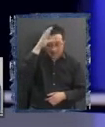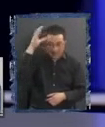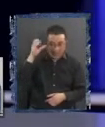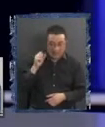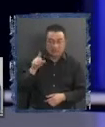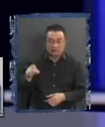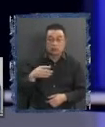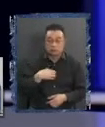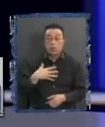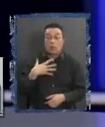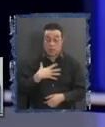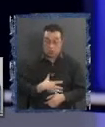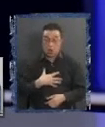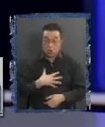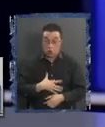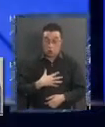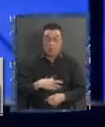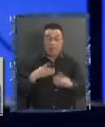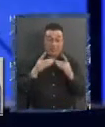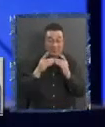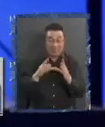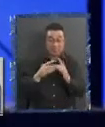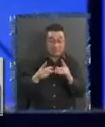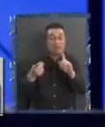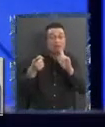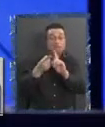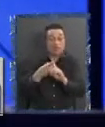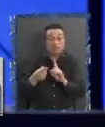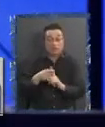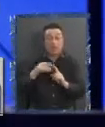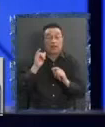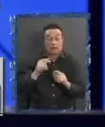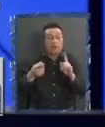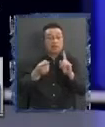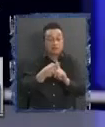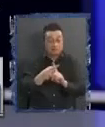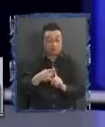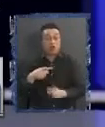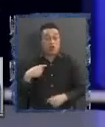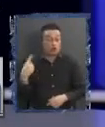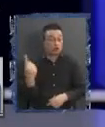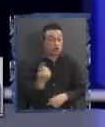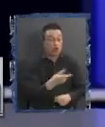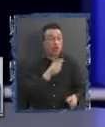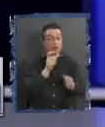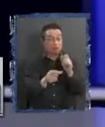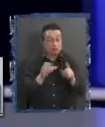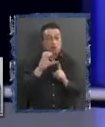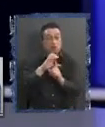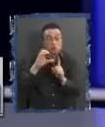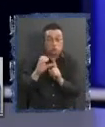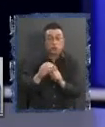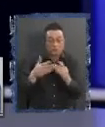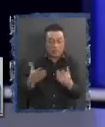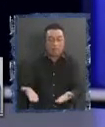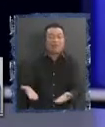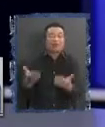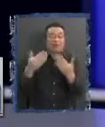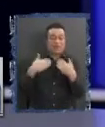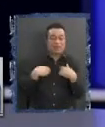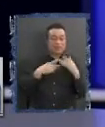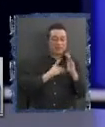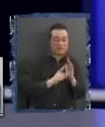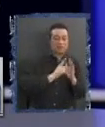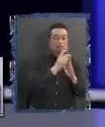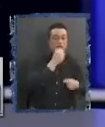encantaría que la democracia participativa y la participación de todas las personas, las culturas, trajera desarrollo, trabajo,